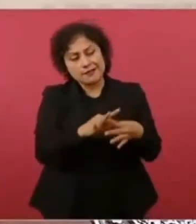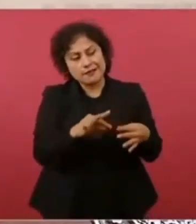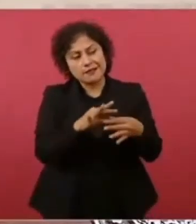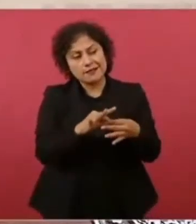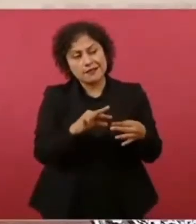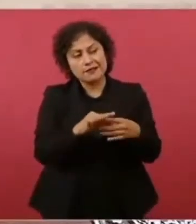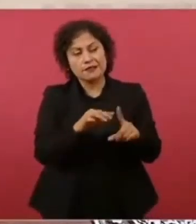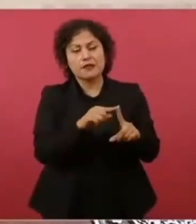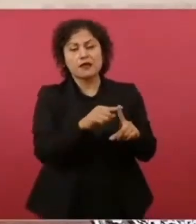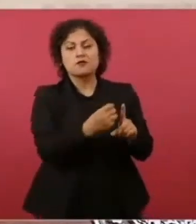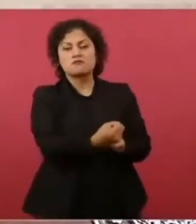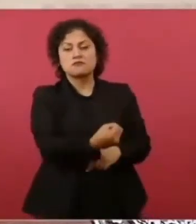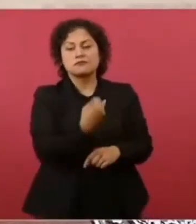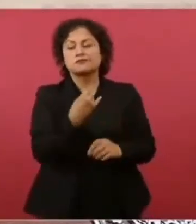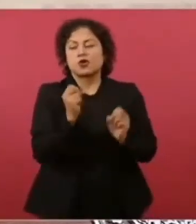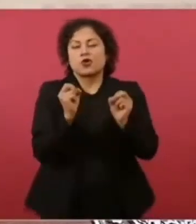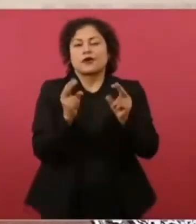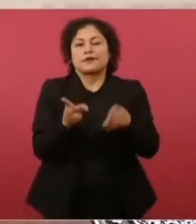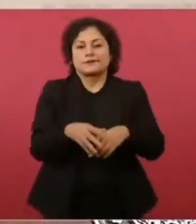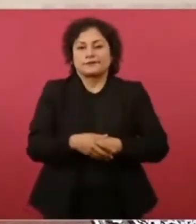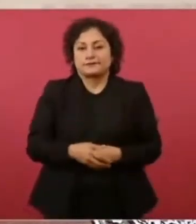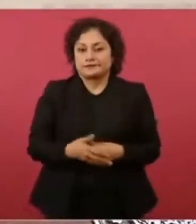otras cosas. Por ejemplo,